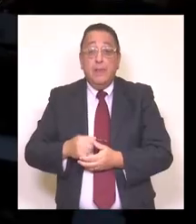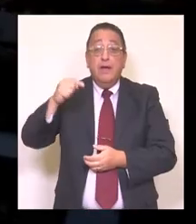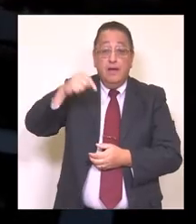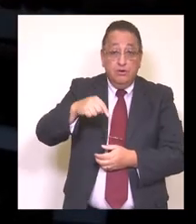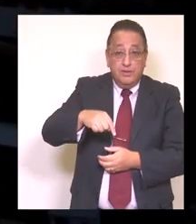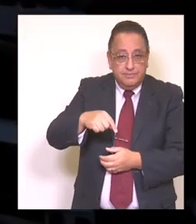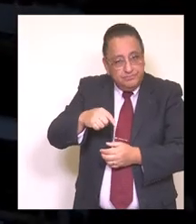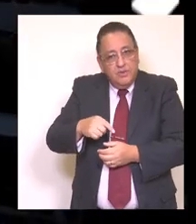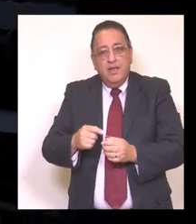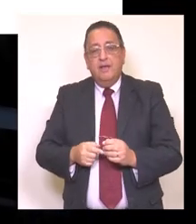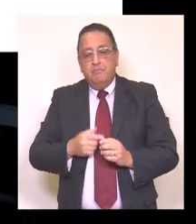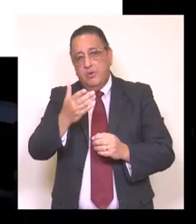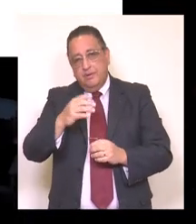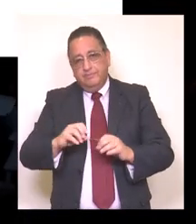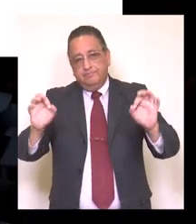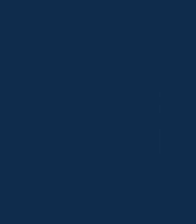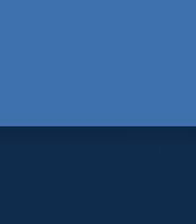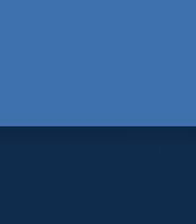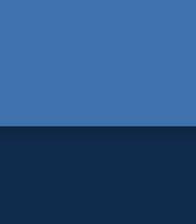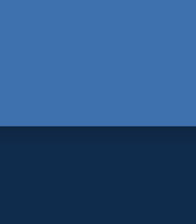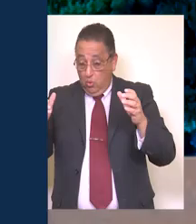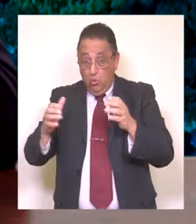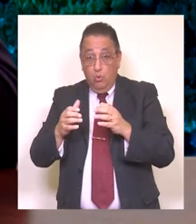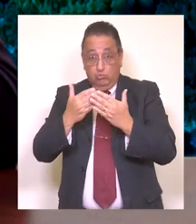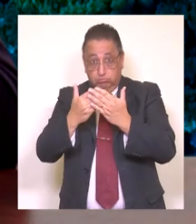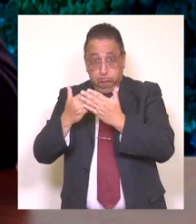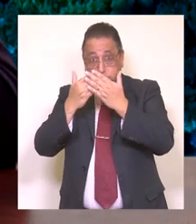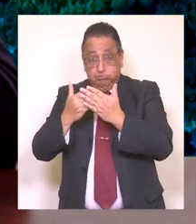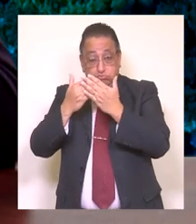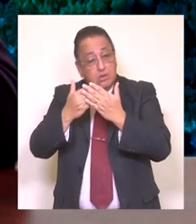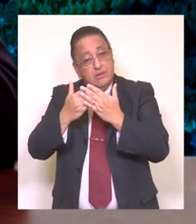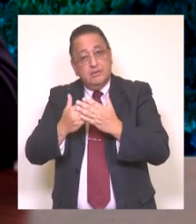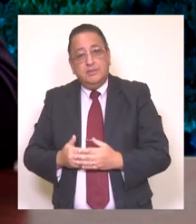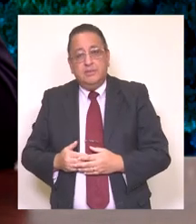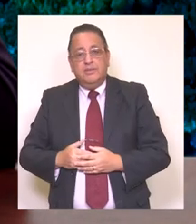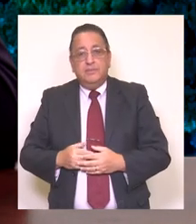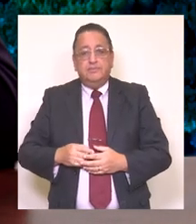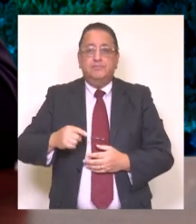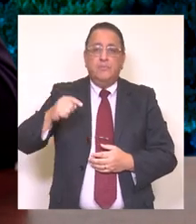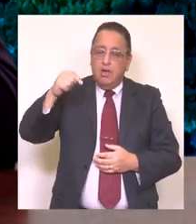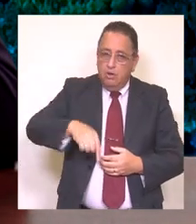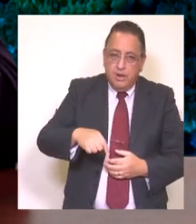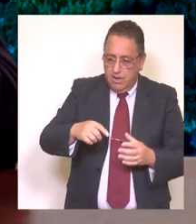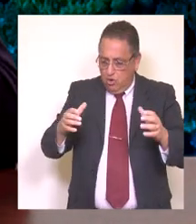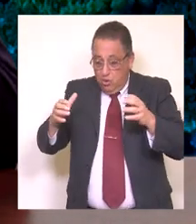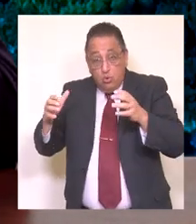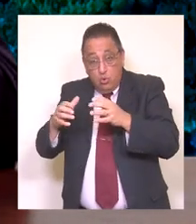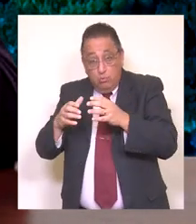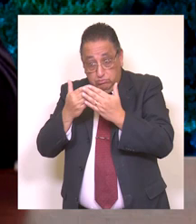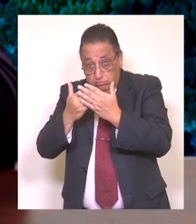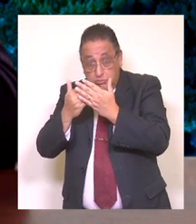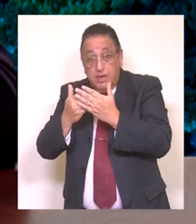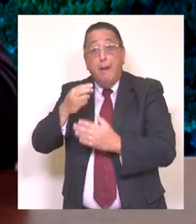A continuación, voy a hablar de la Dirección de Educación Municipal. La Dirección de Educación Municipal se encuentra bajo